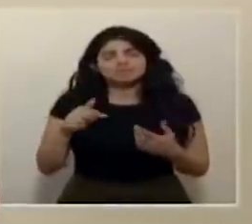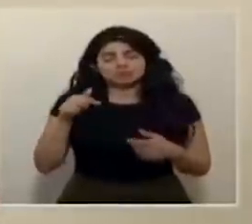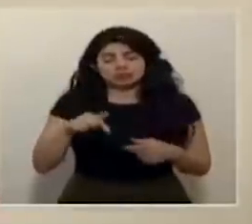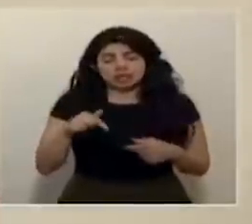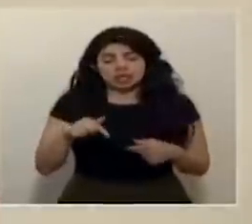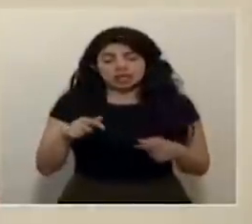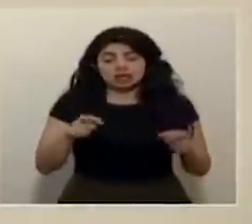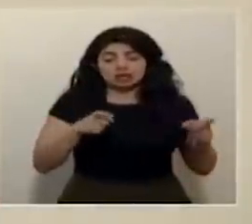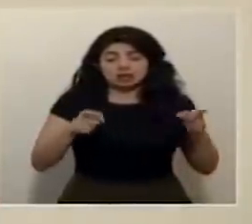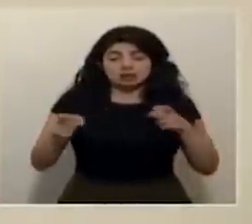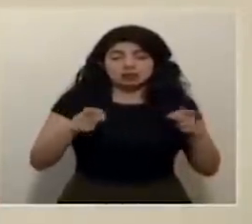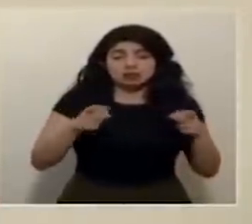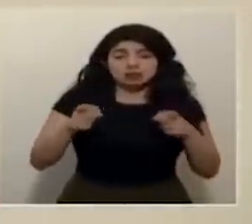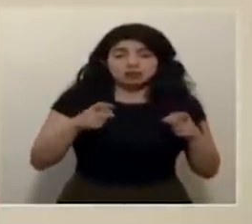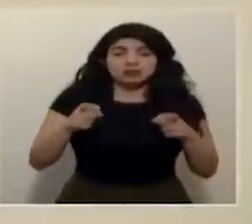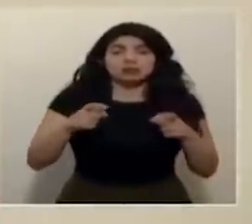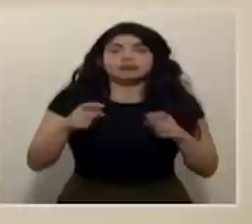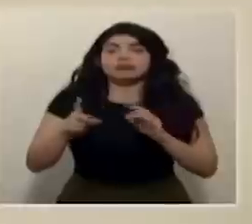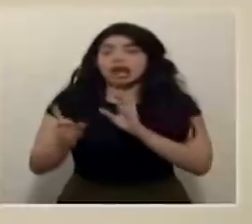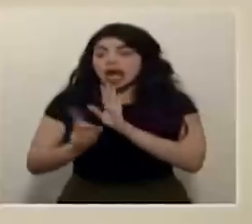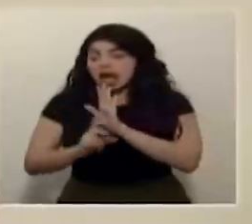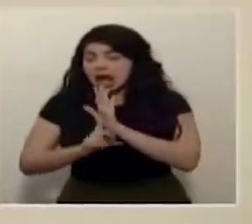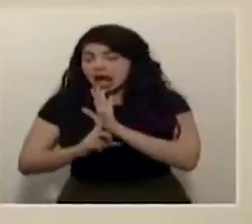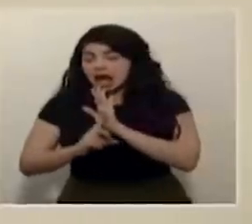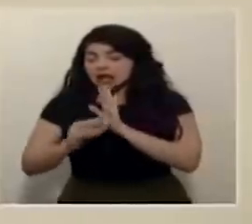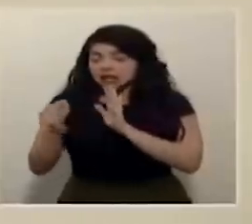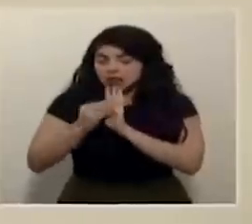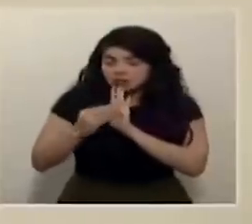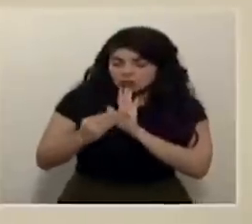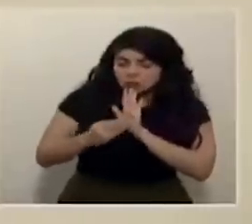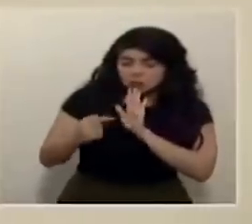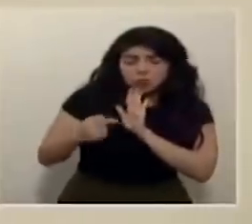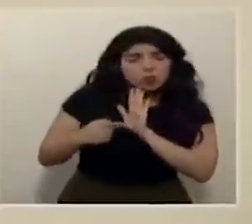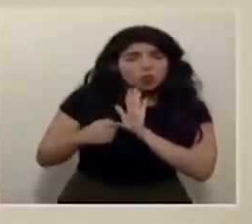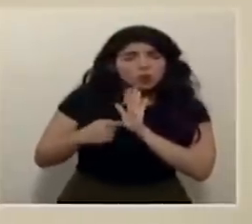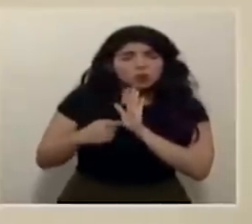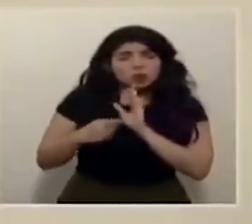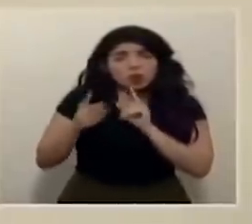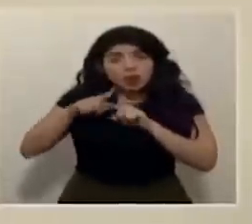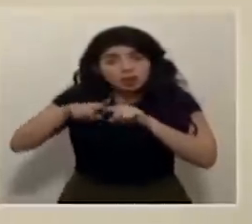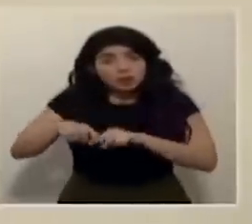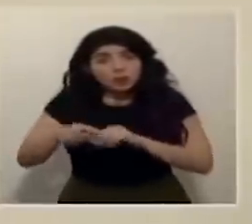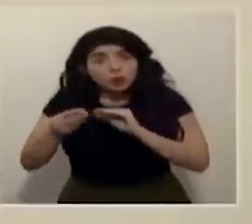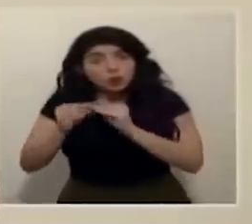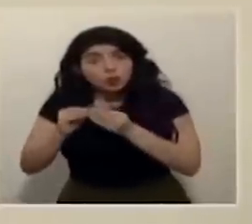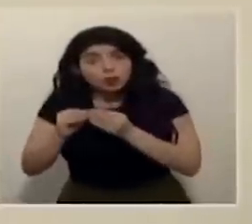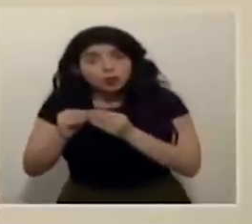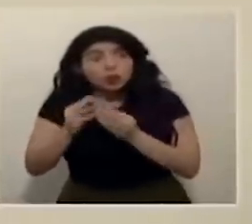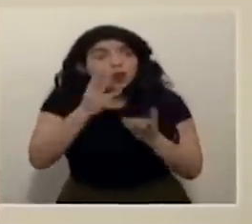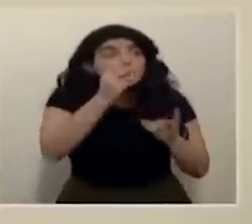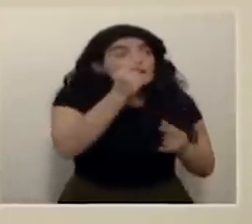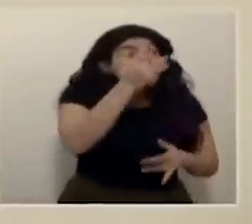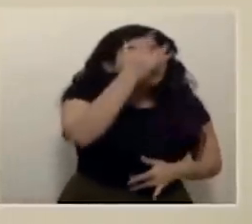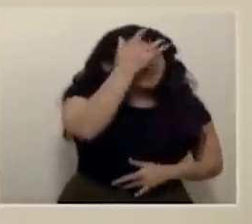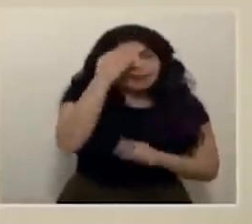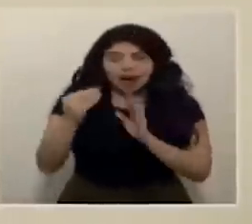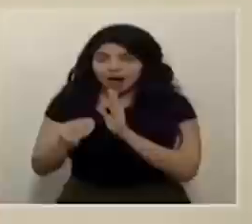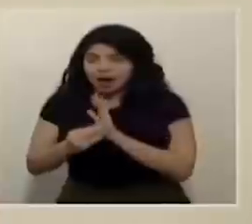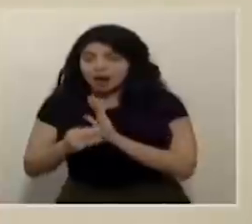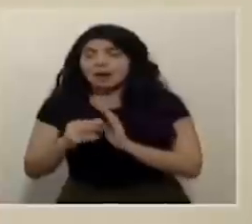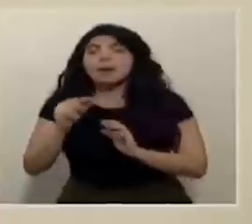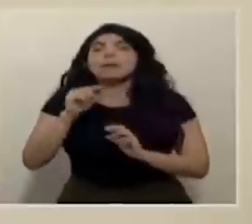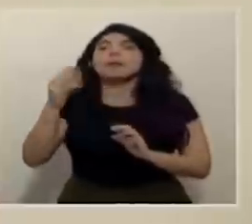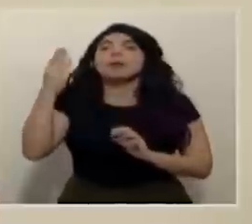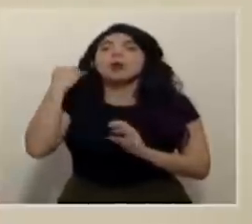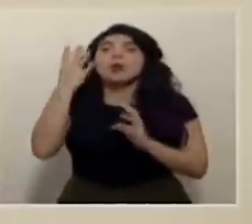maneja todo lo que es las alertas desde un punto de vista no solamente cuantitativo puro de cuántos casos hay hoy cuántos casos